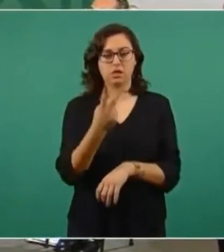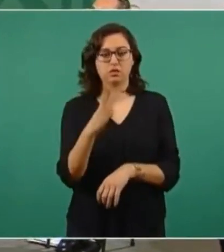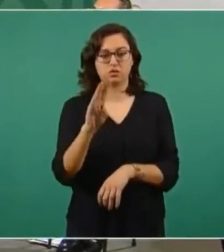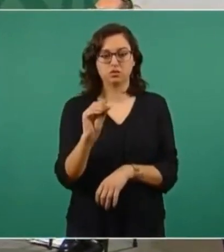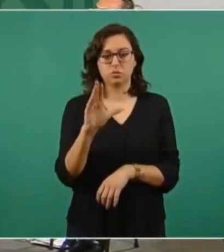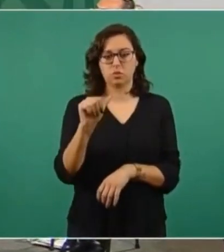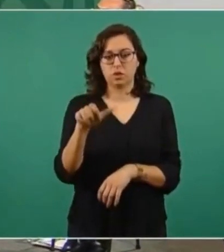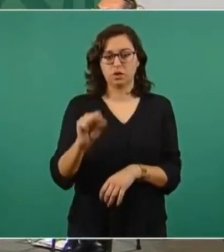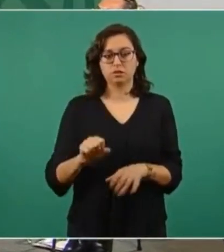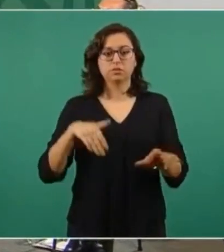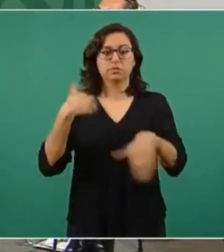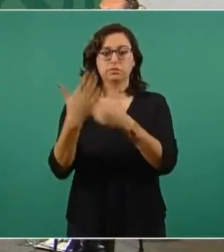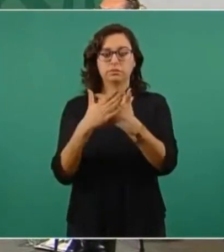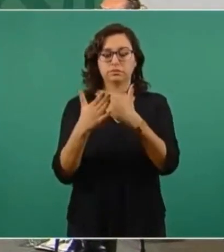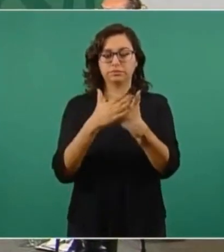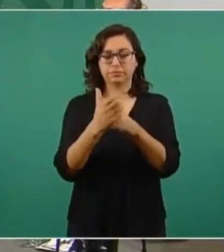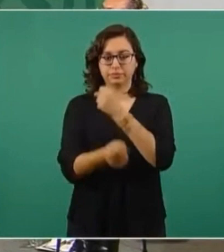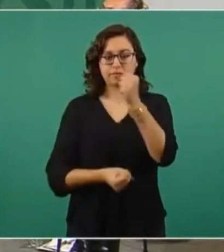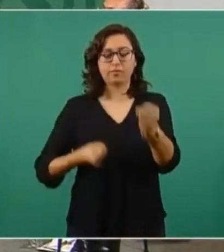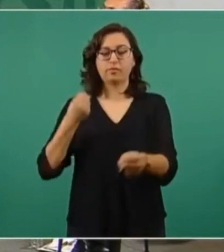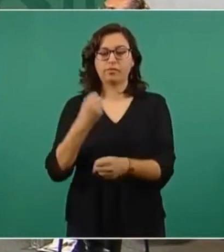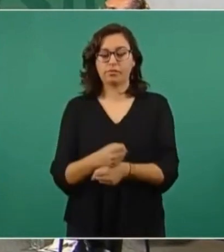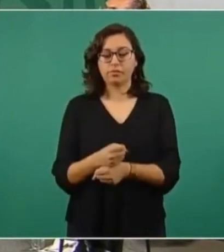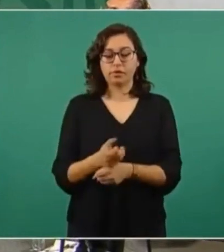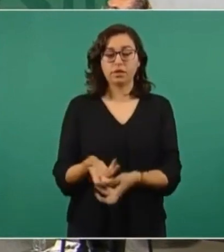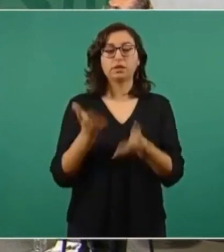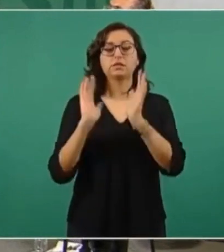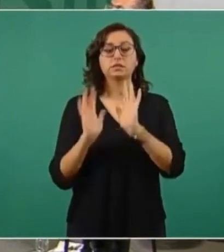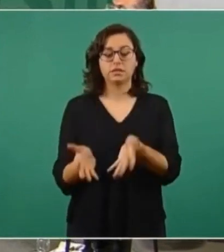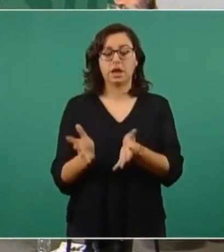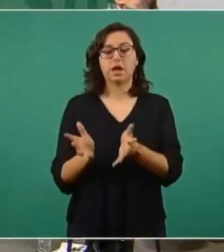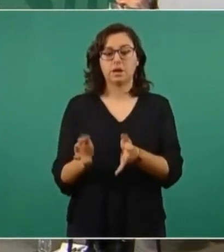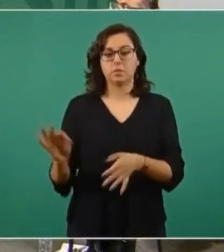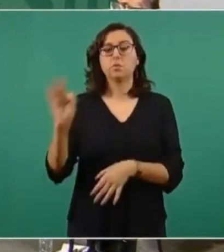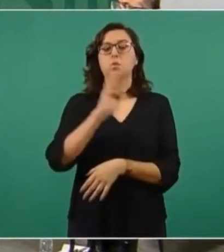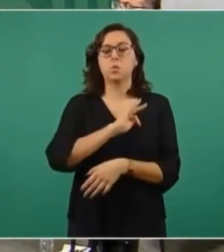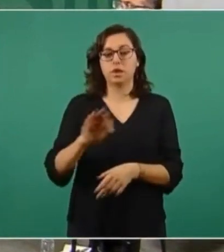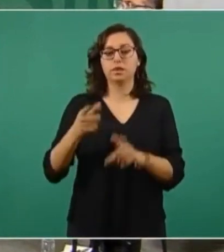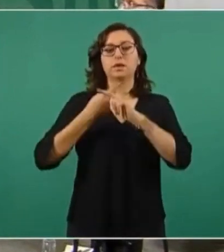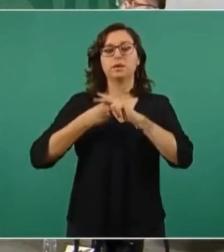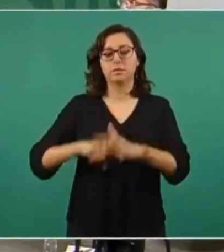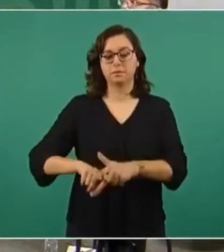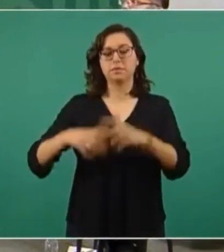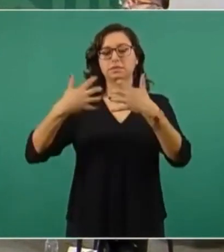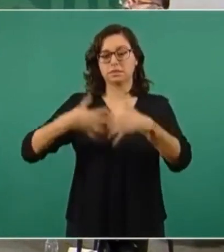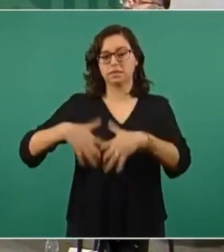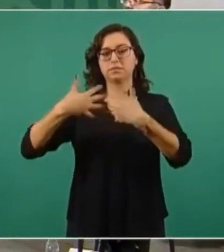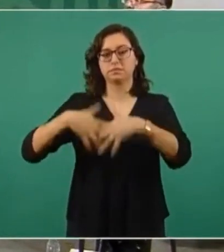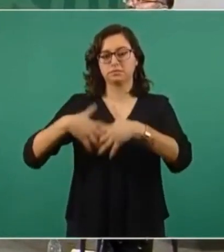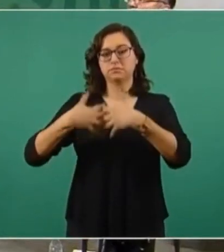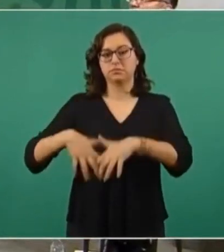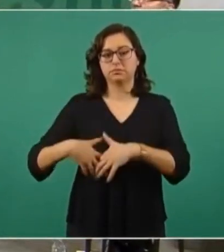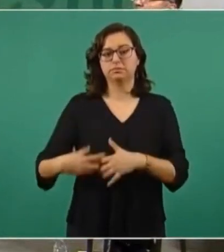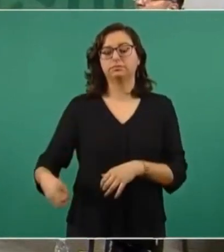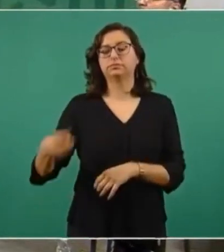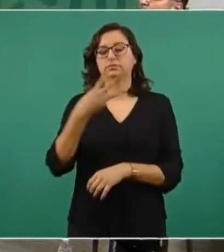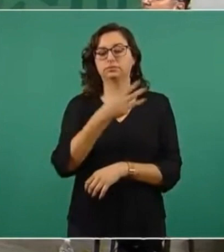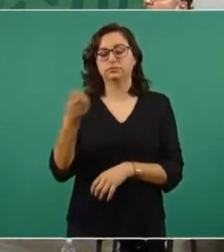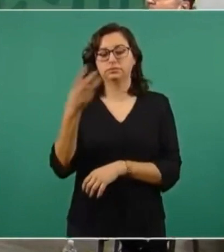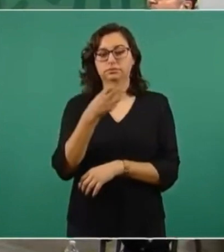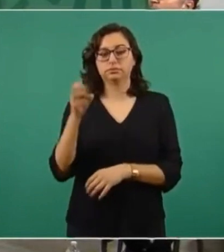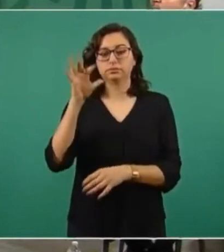para el año próximo va a tener ya capacidad para producir 340 mil